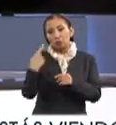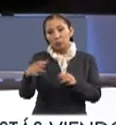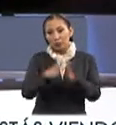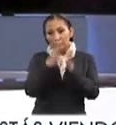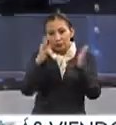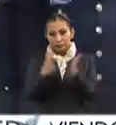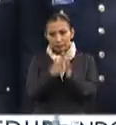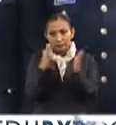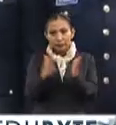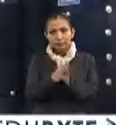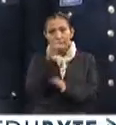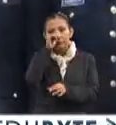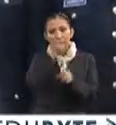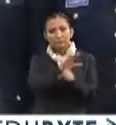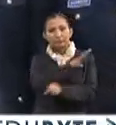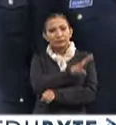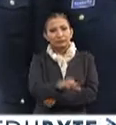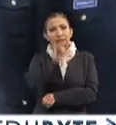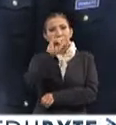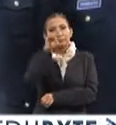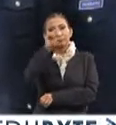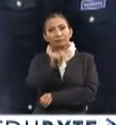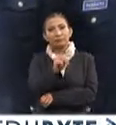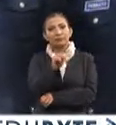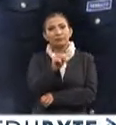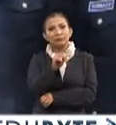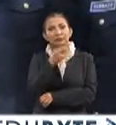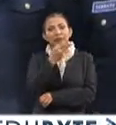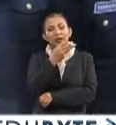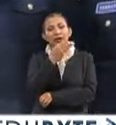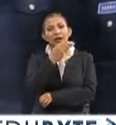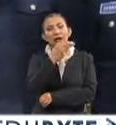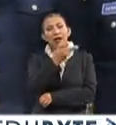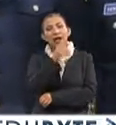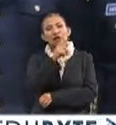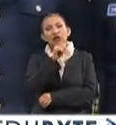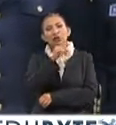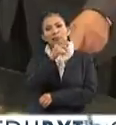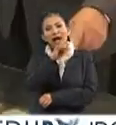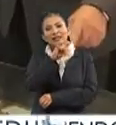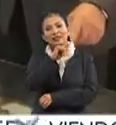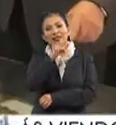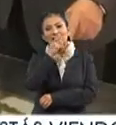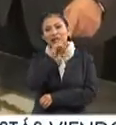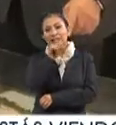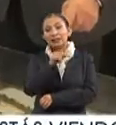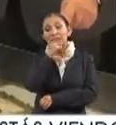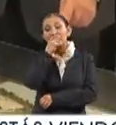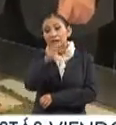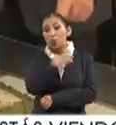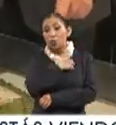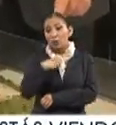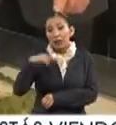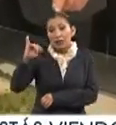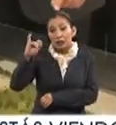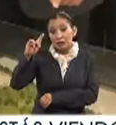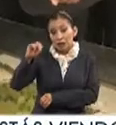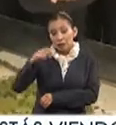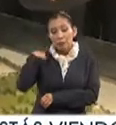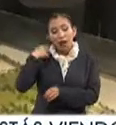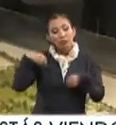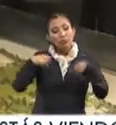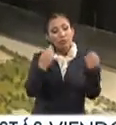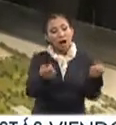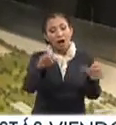participación, el secretario general del IPN, Héctor Martínez Castuera, reiteró el compromiso de esa casa de estudios para